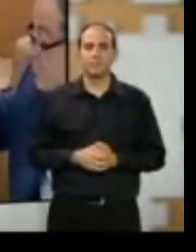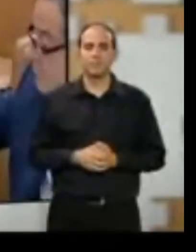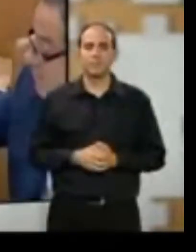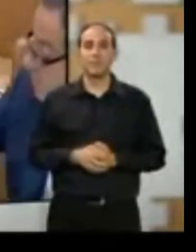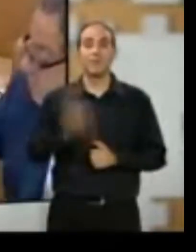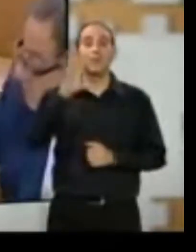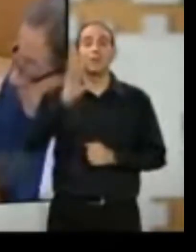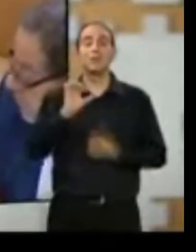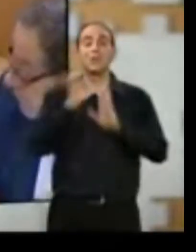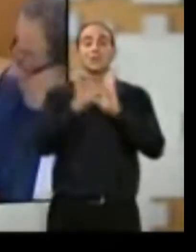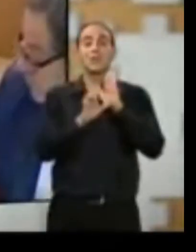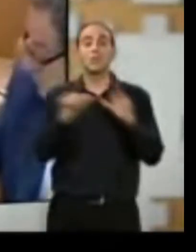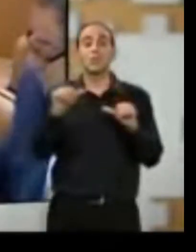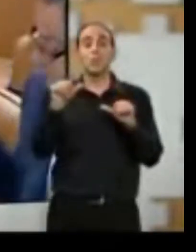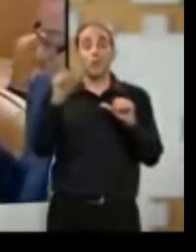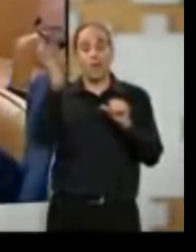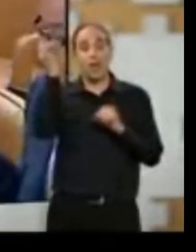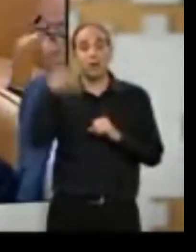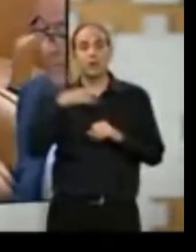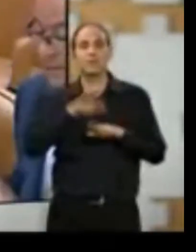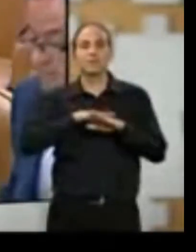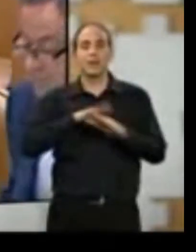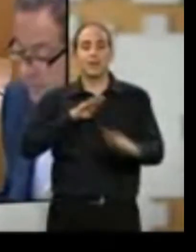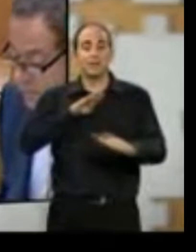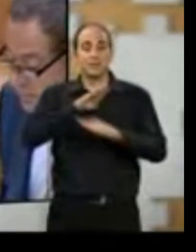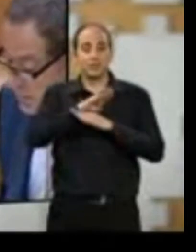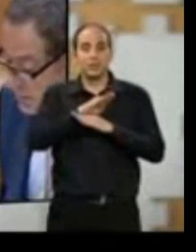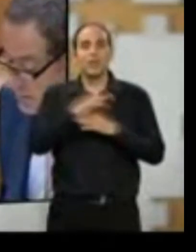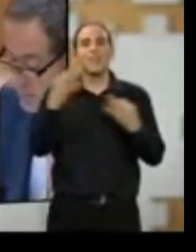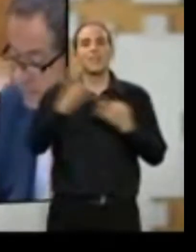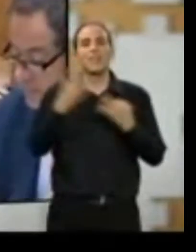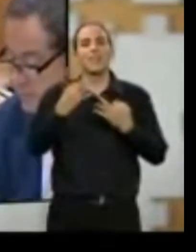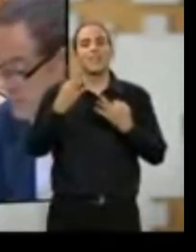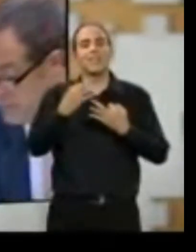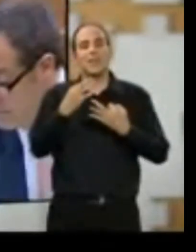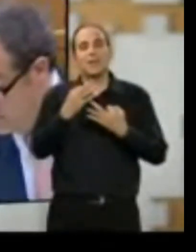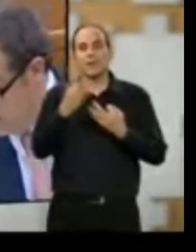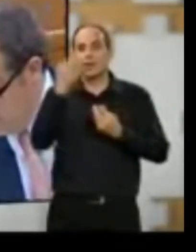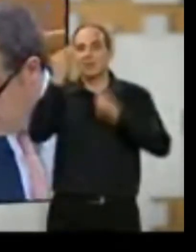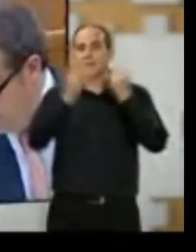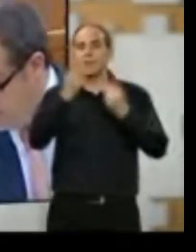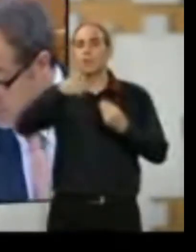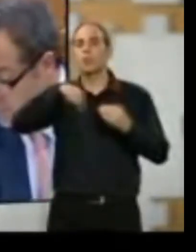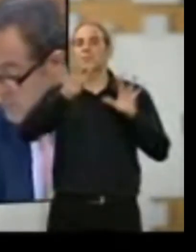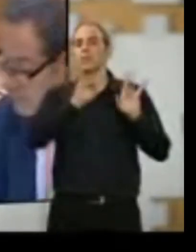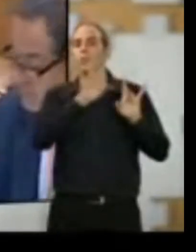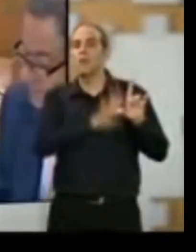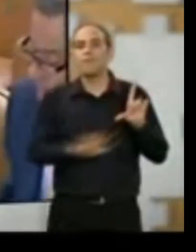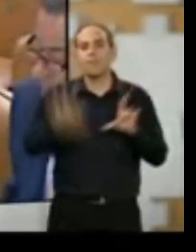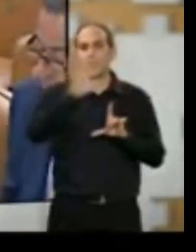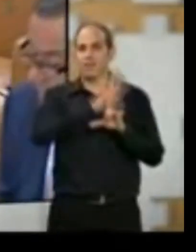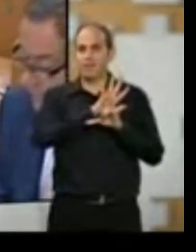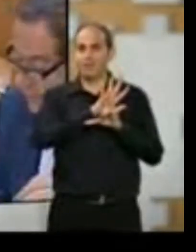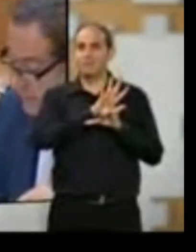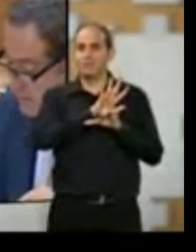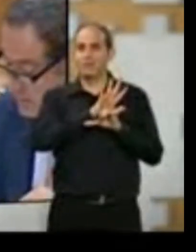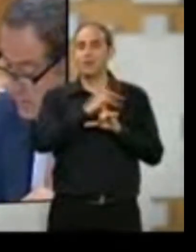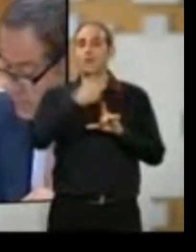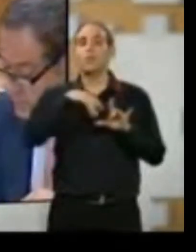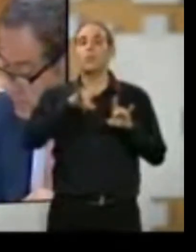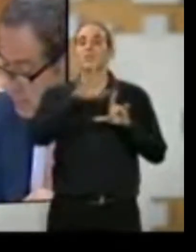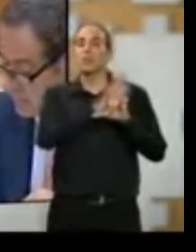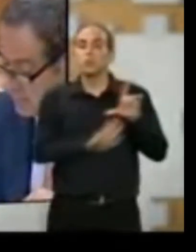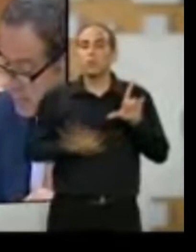Según el Estatuto Aragonés, para fijar las inversiones habría que haber ponderado nuestra superficie. Nuestra